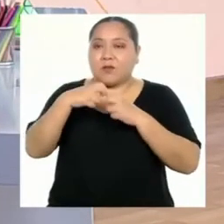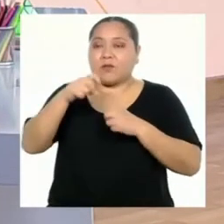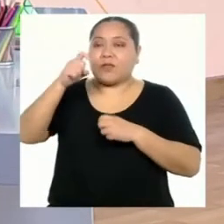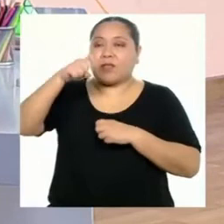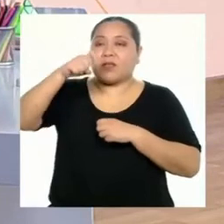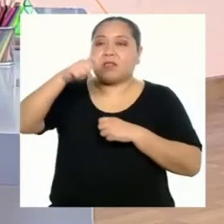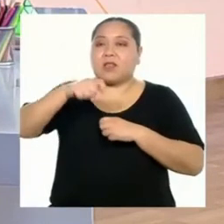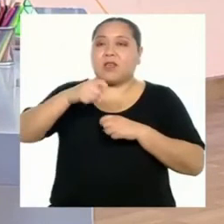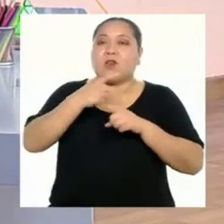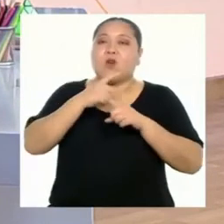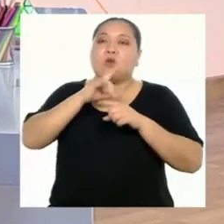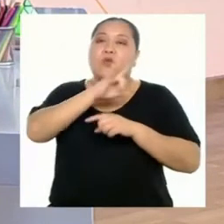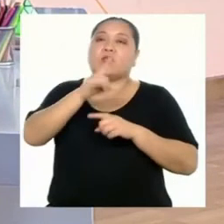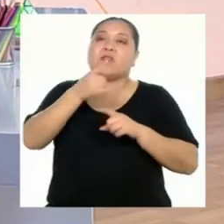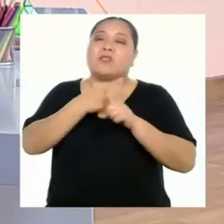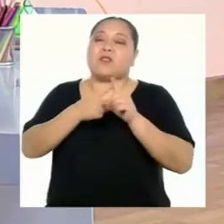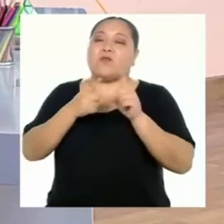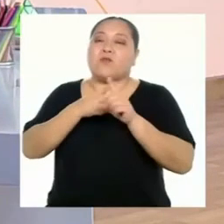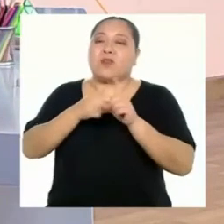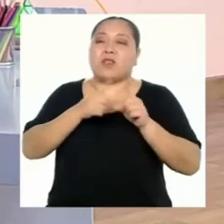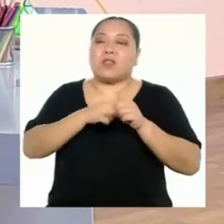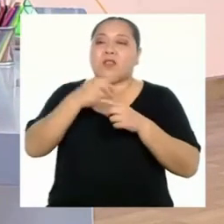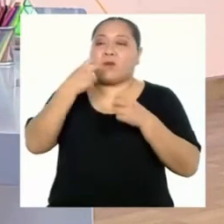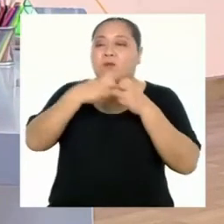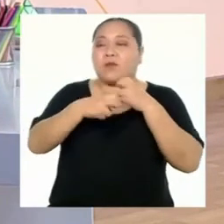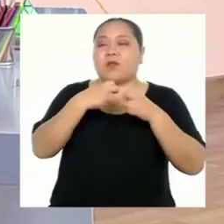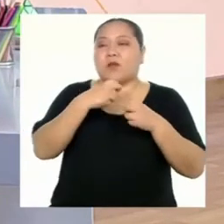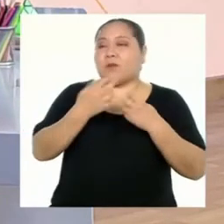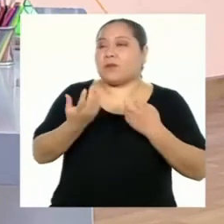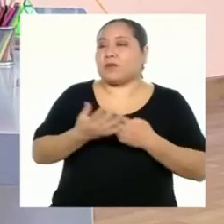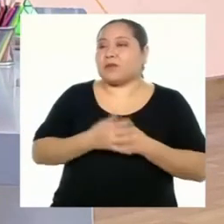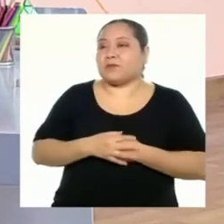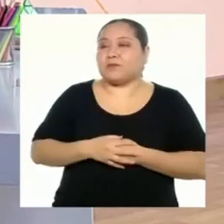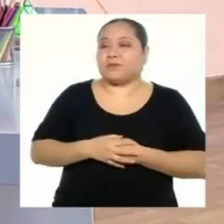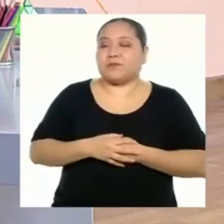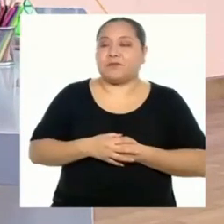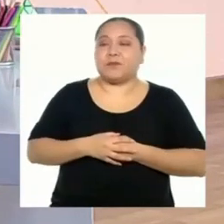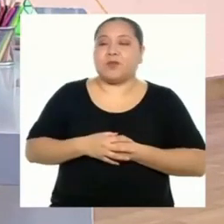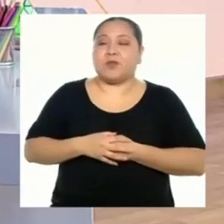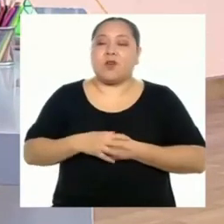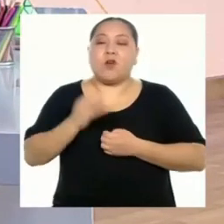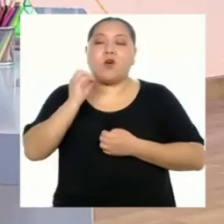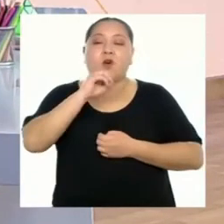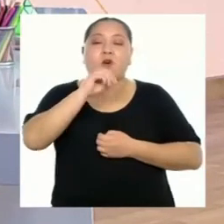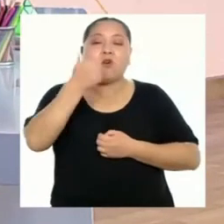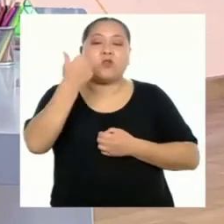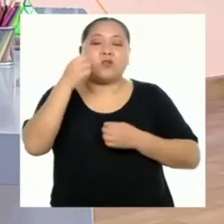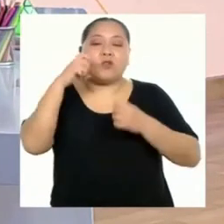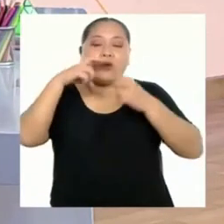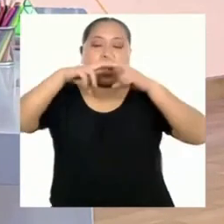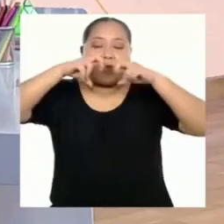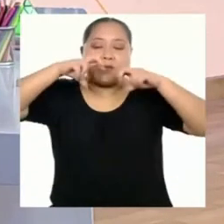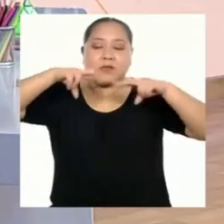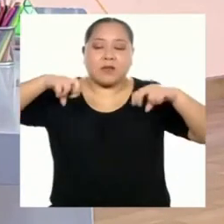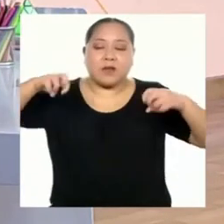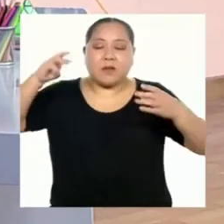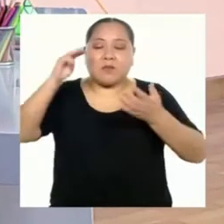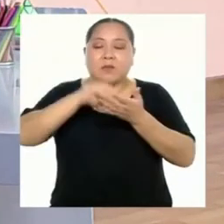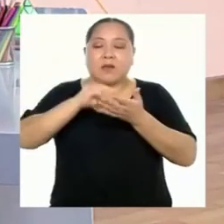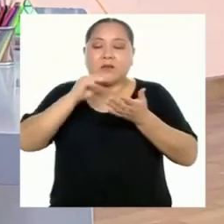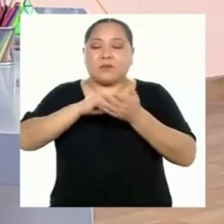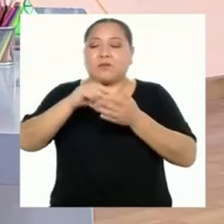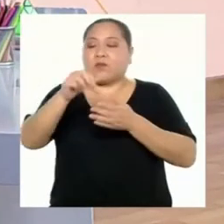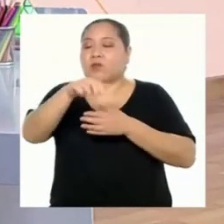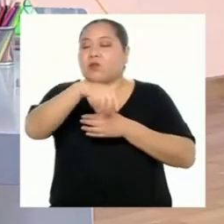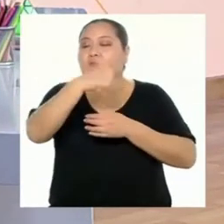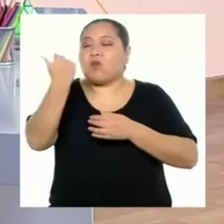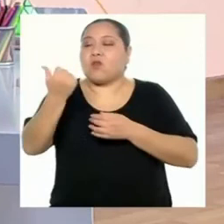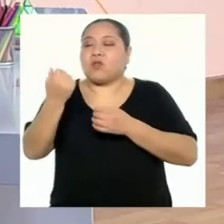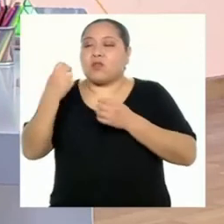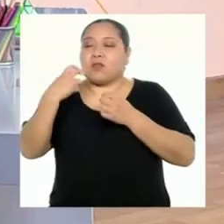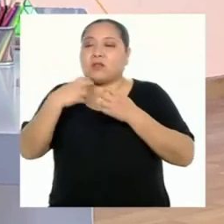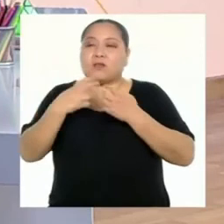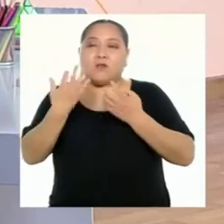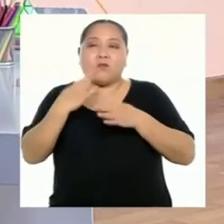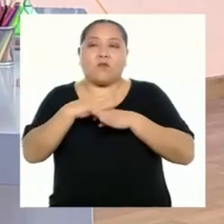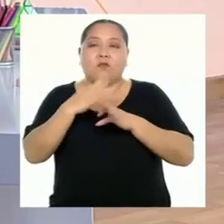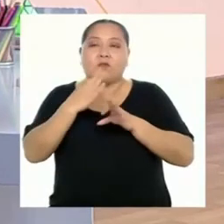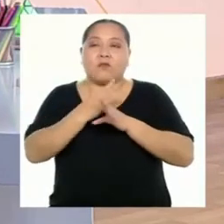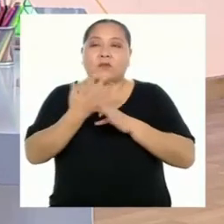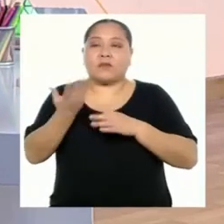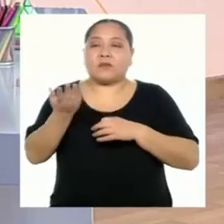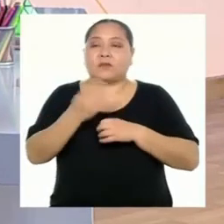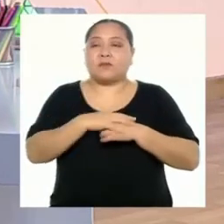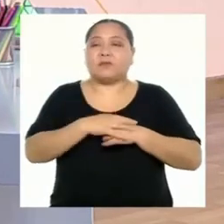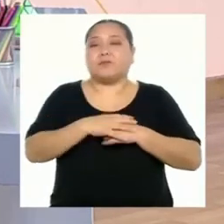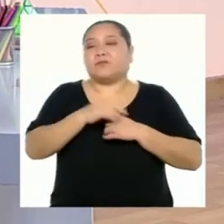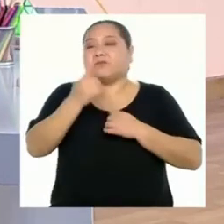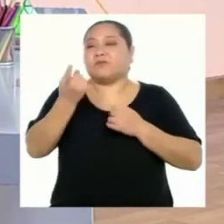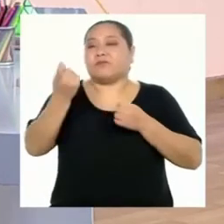emplear diversos procedimientos y estrategias. Otro, investigar más sobre otras estrategias heurísticas. Y como